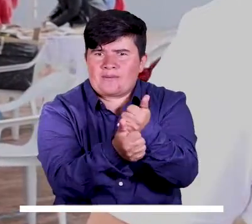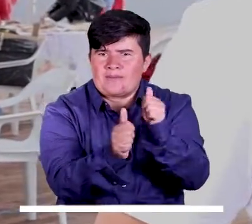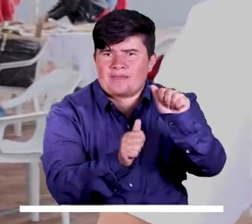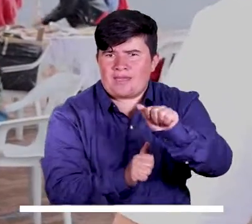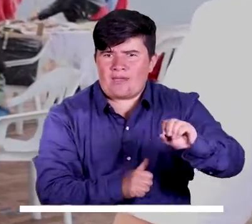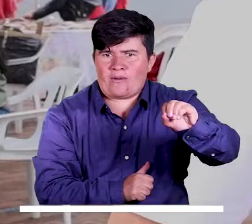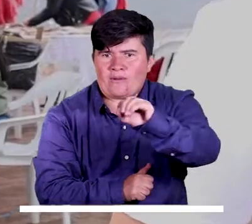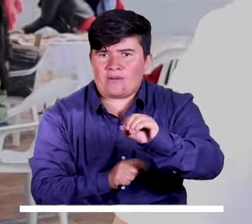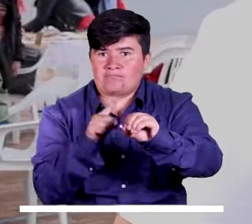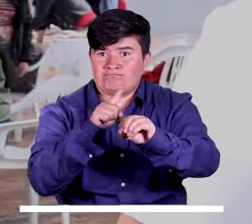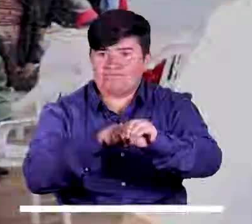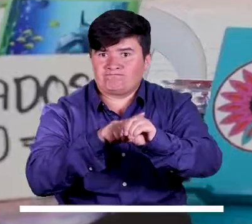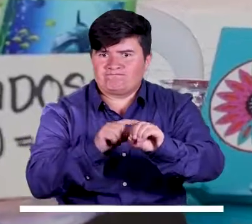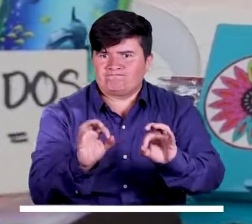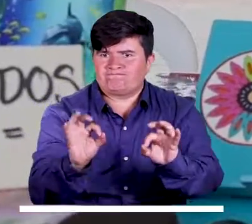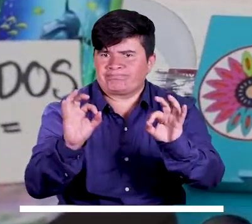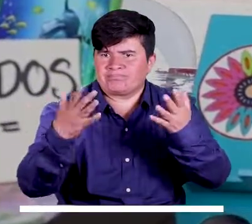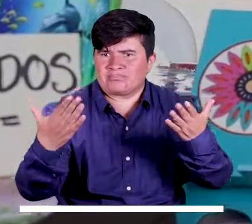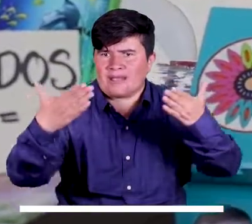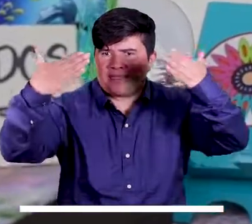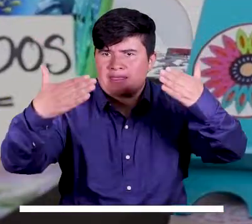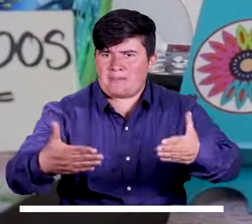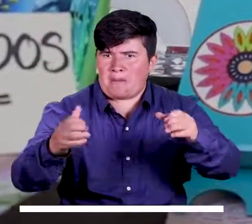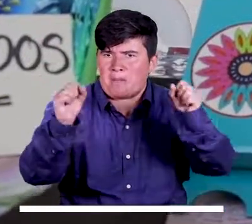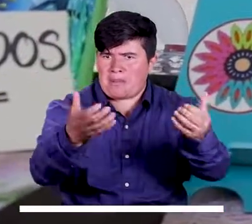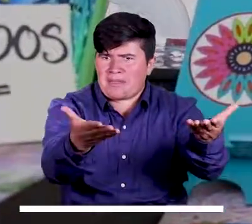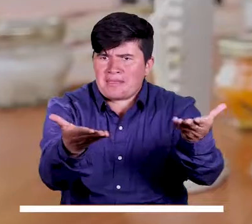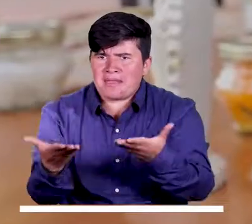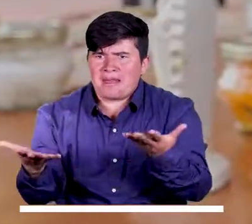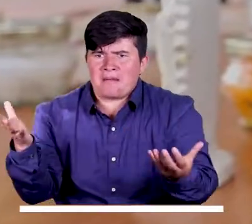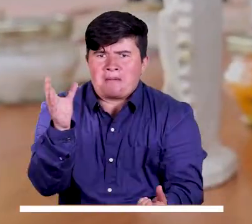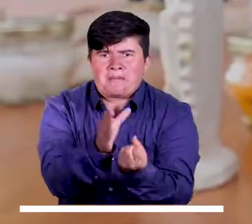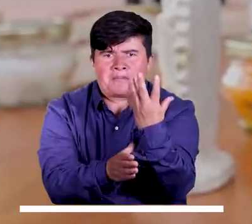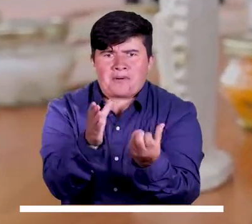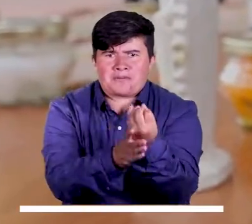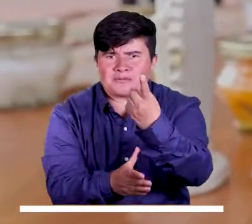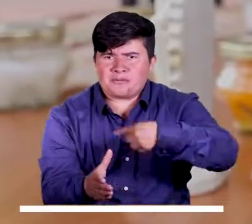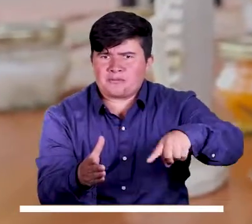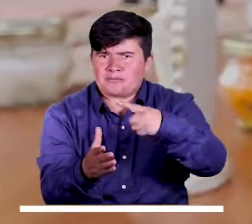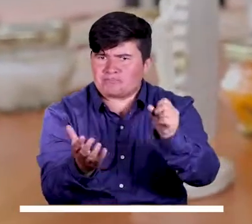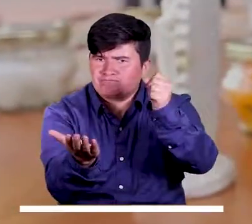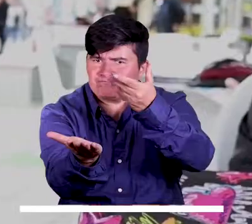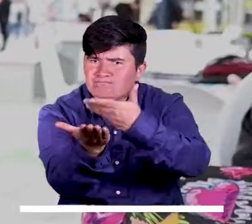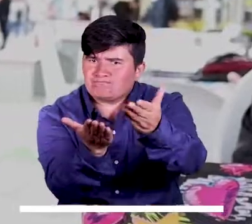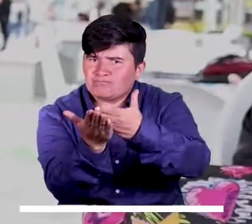cuidadoras de personas con discapacidad traen sus productos y pueden ofrecerlos a toda la comunidad.